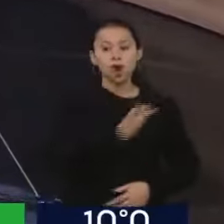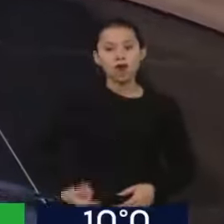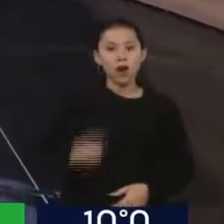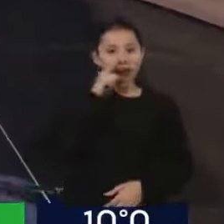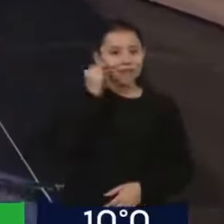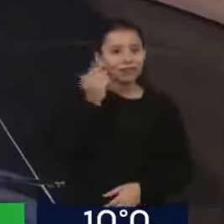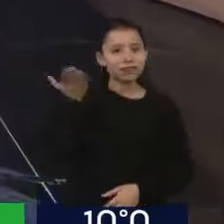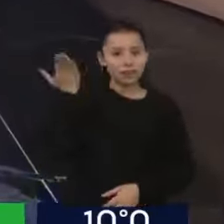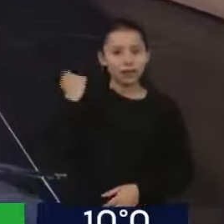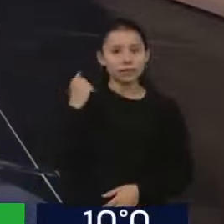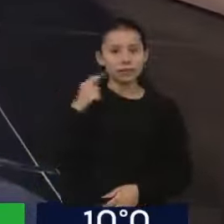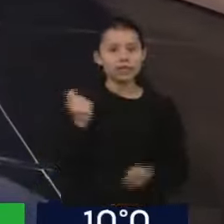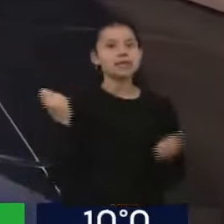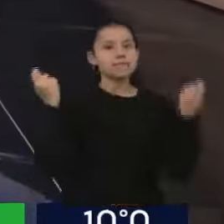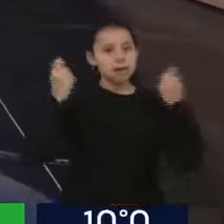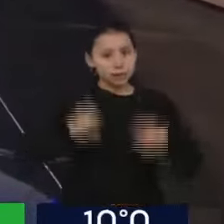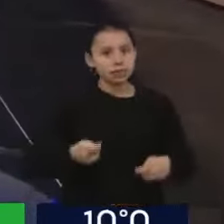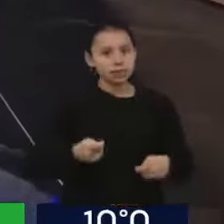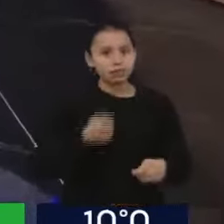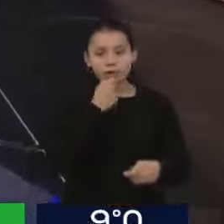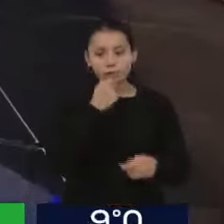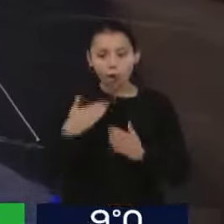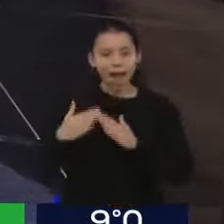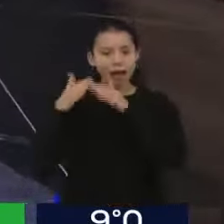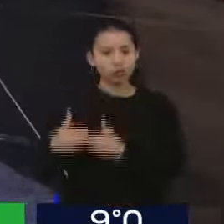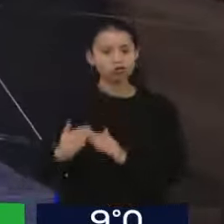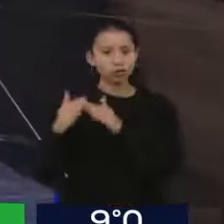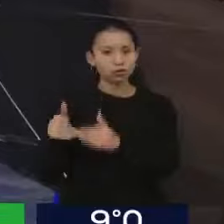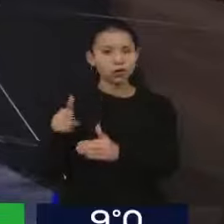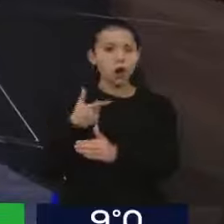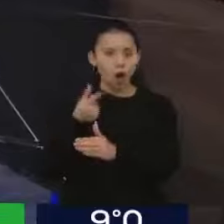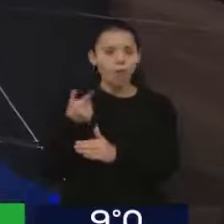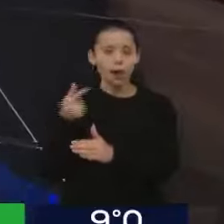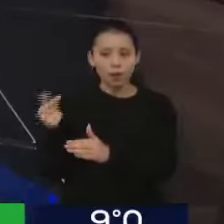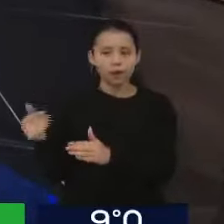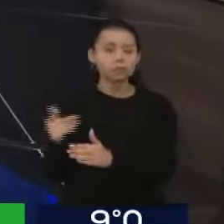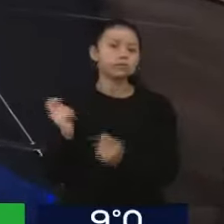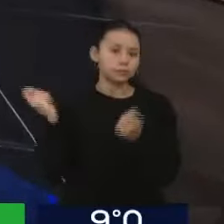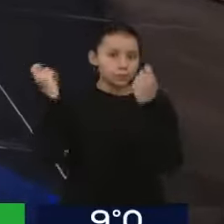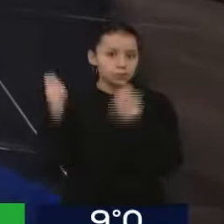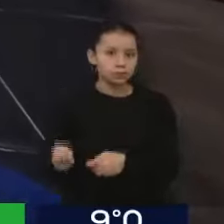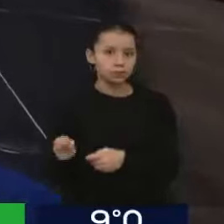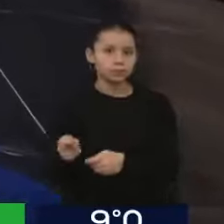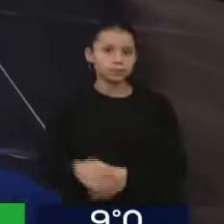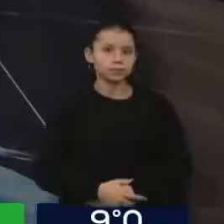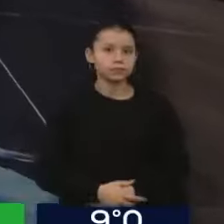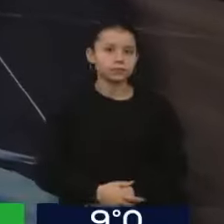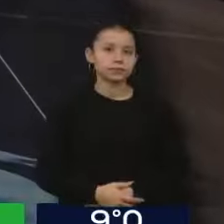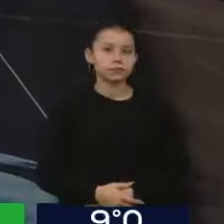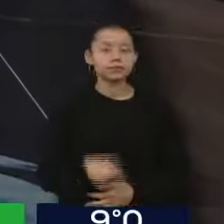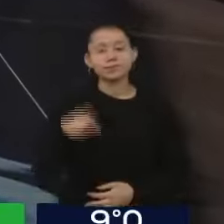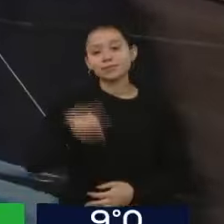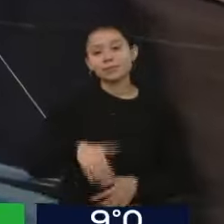muchísimo en compra de buques. Se invirtió, se gastó muchísimo en compra de buques llenos de gas. Y ahora exactamente esta situación.